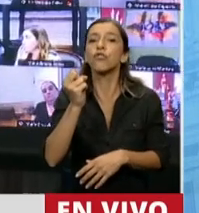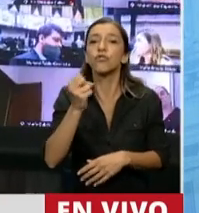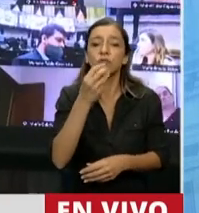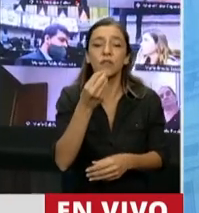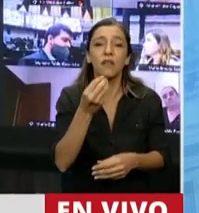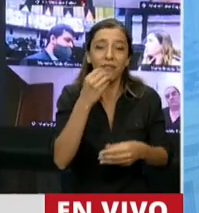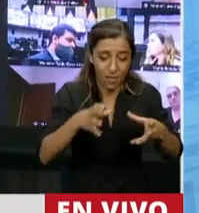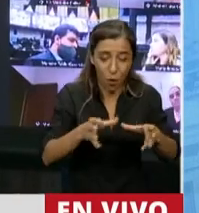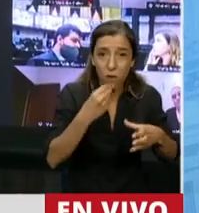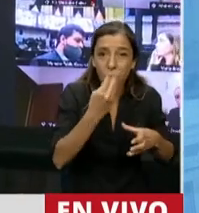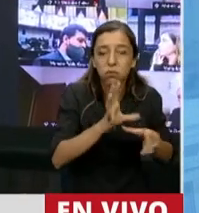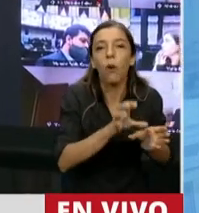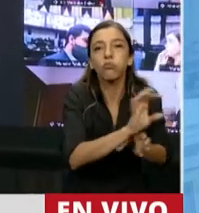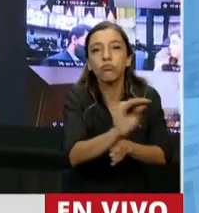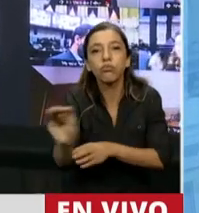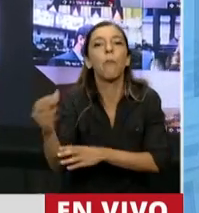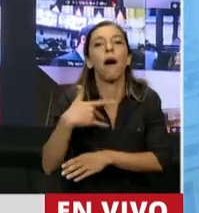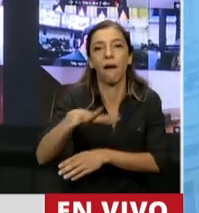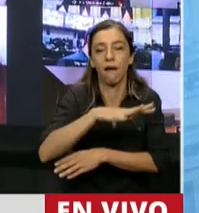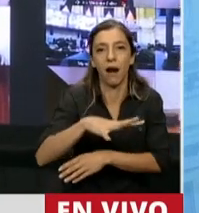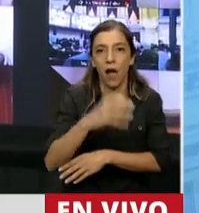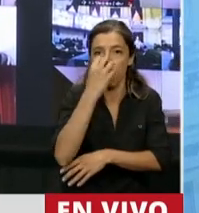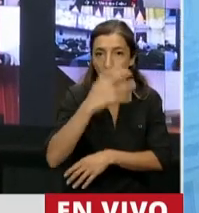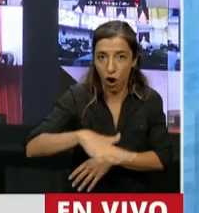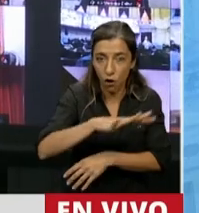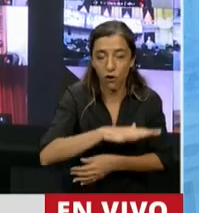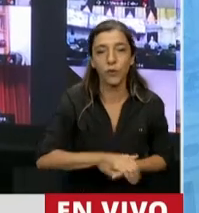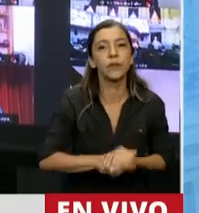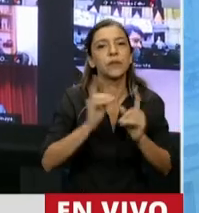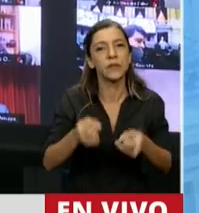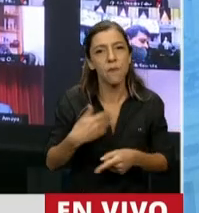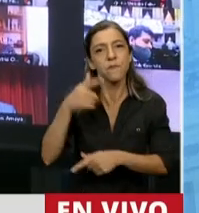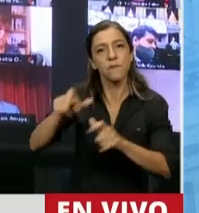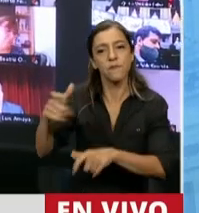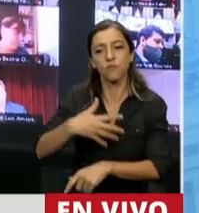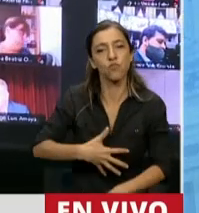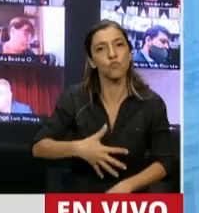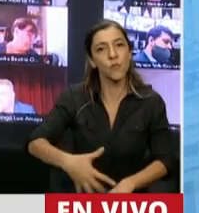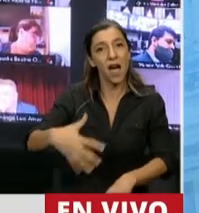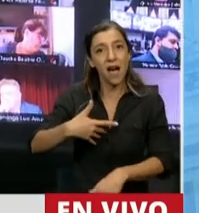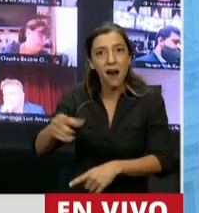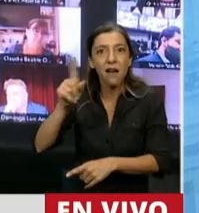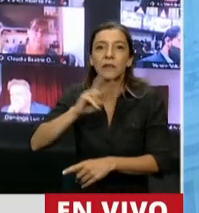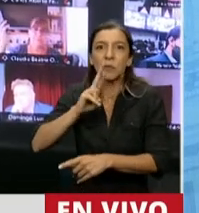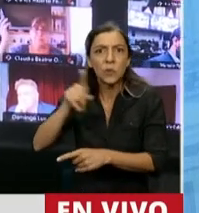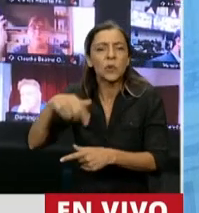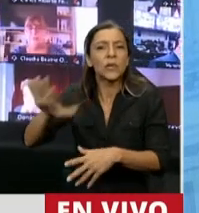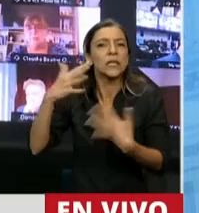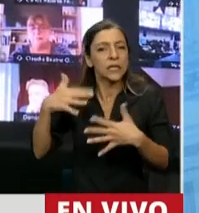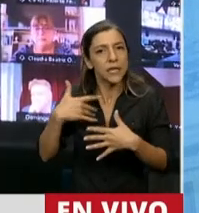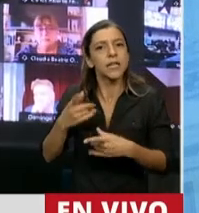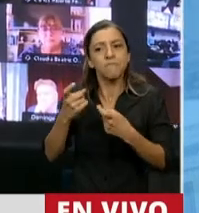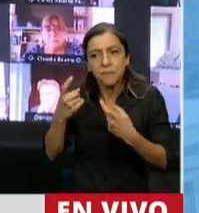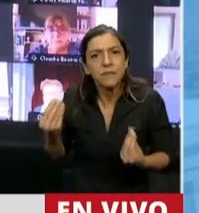personas que viven en las inmediaciones en flores. Se asistió a mujeres con embarazos en situación de vulnerabilidad, con